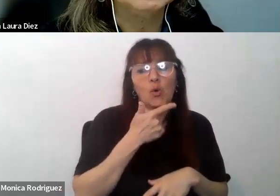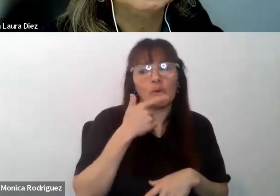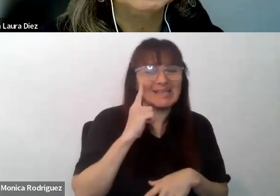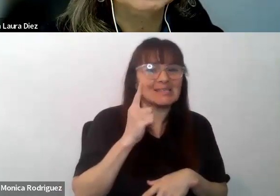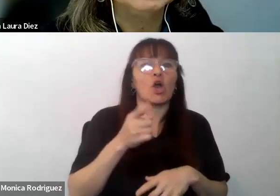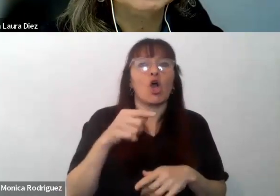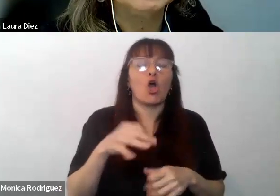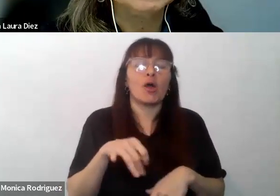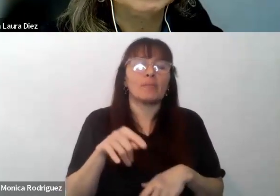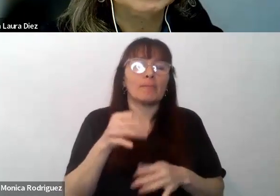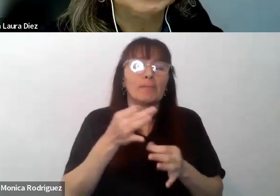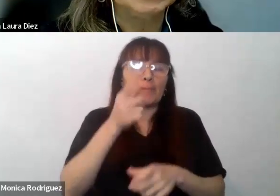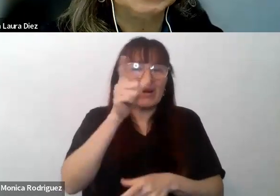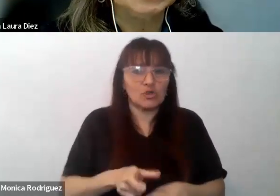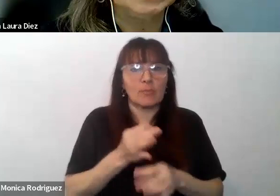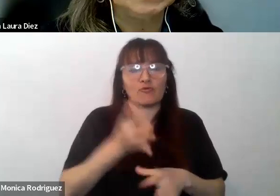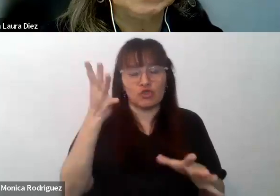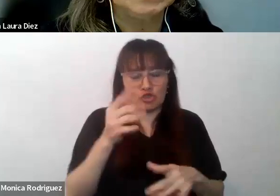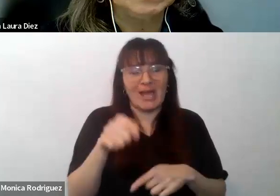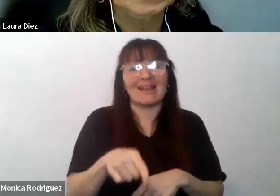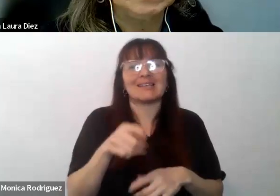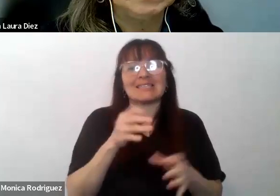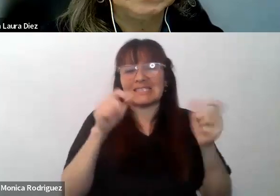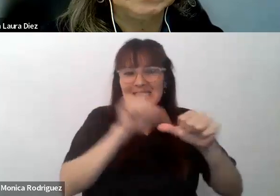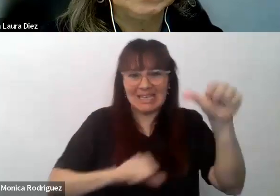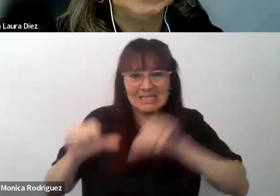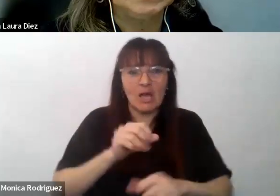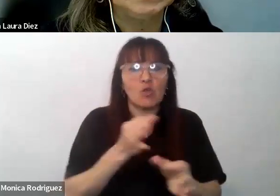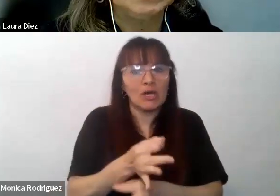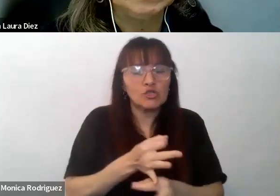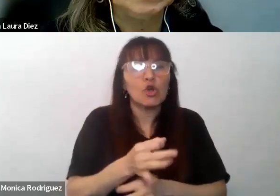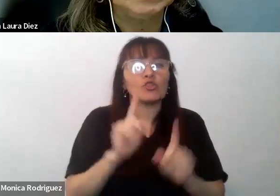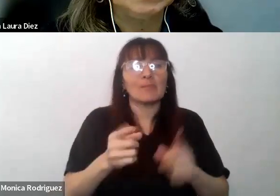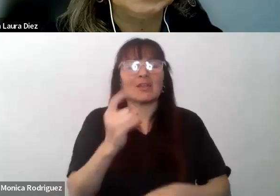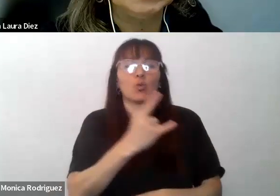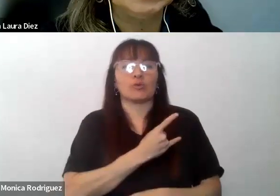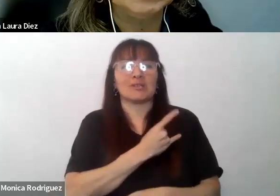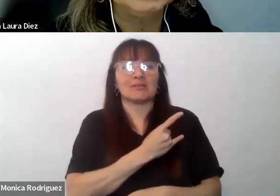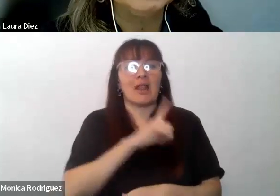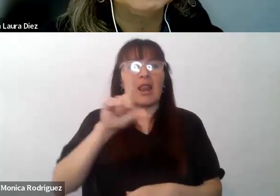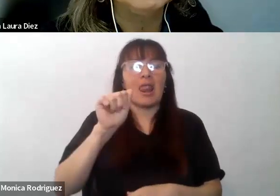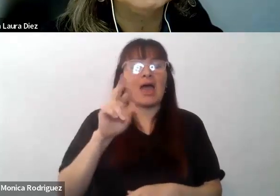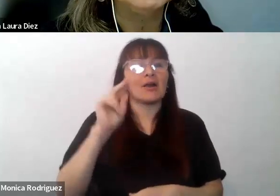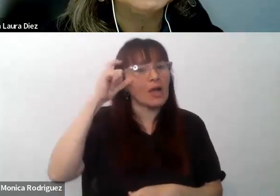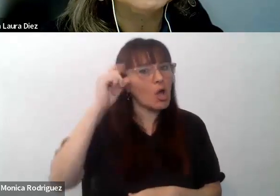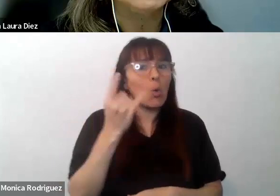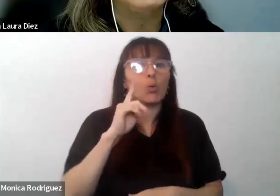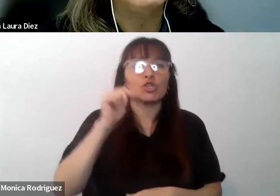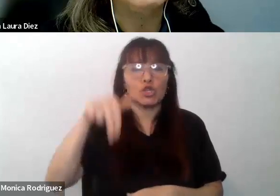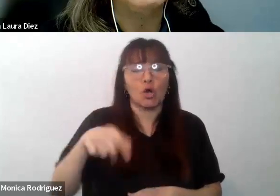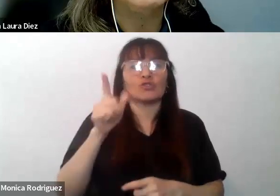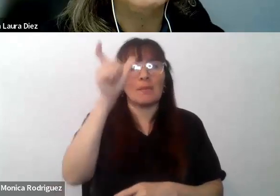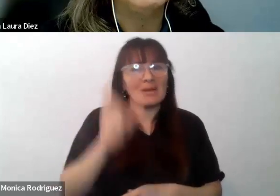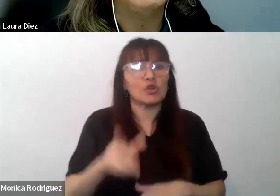educación, se desarrolla como profesor de educación y formación en la Universidad de La Reunión, es responsable del programa de